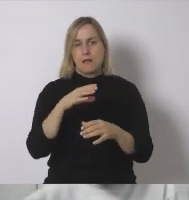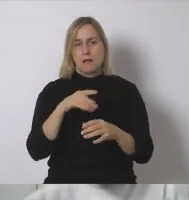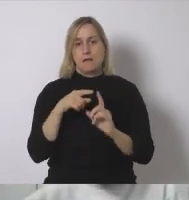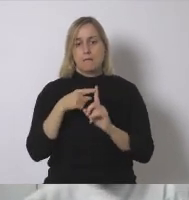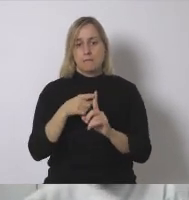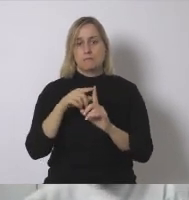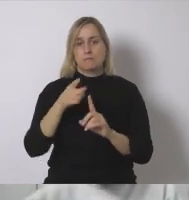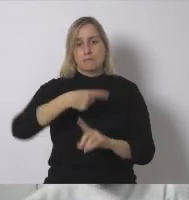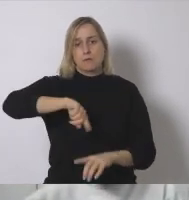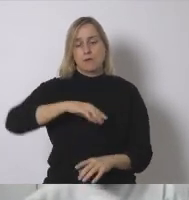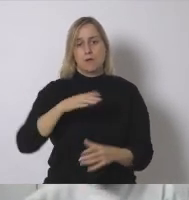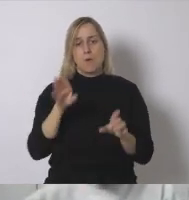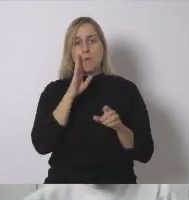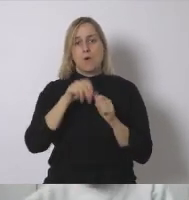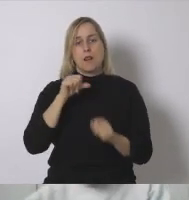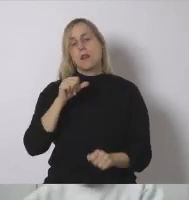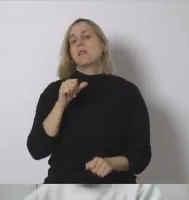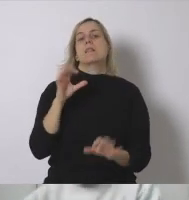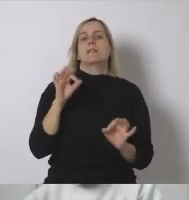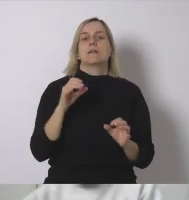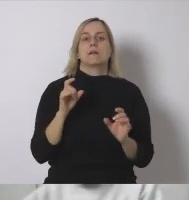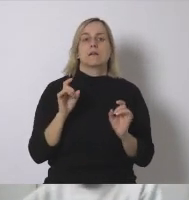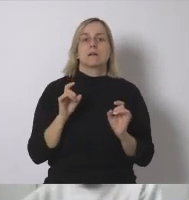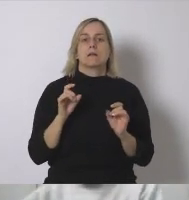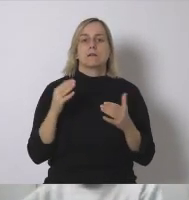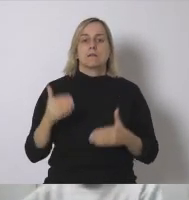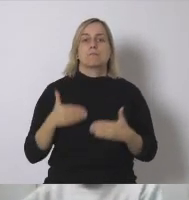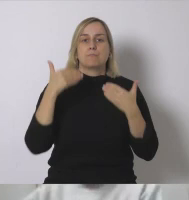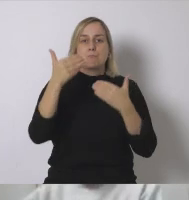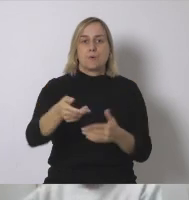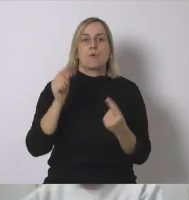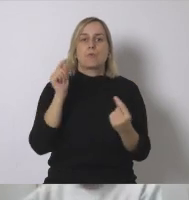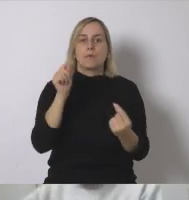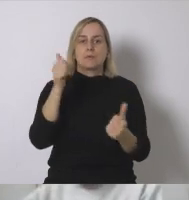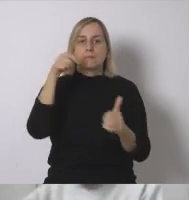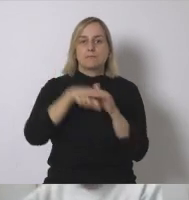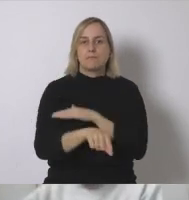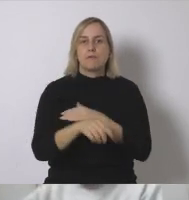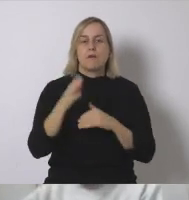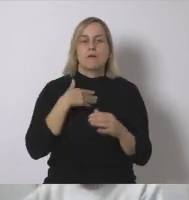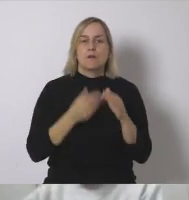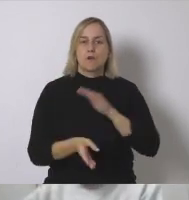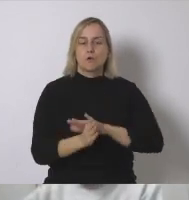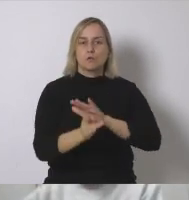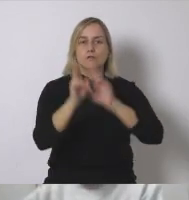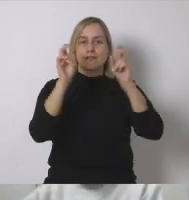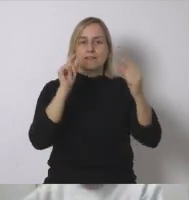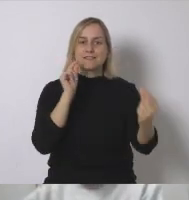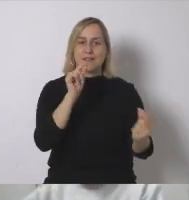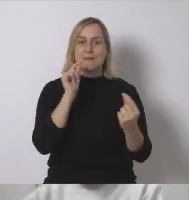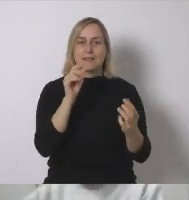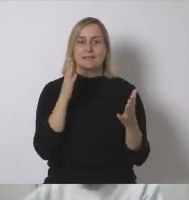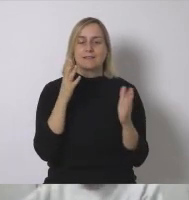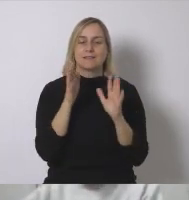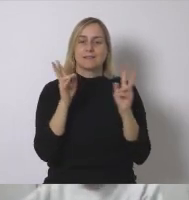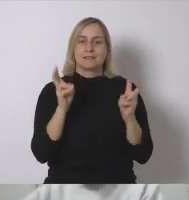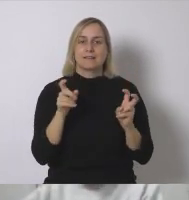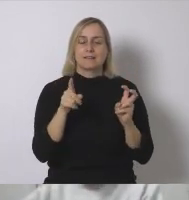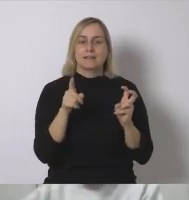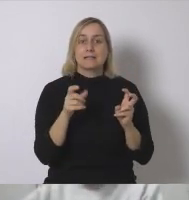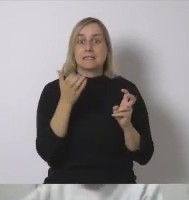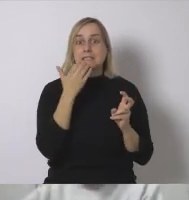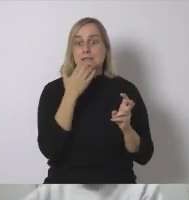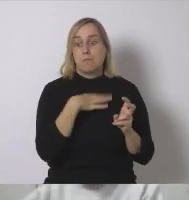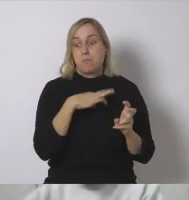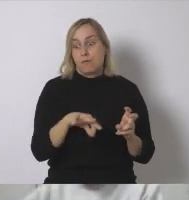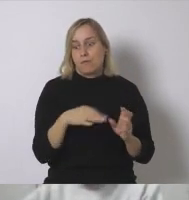desde esta perspectiva y como decía Asunta os emplazo a un debate más profundo